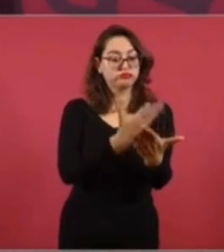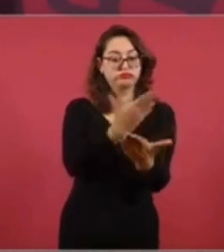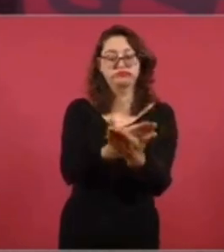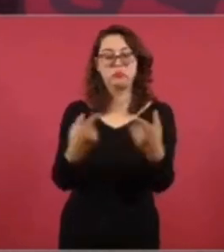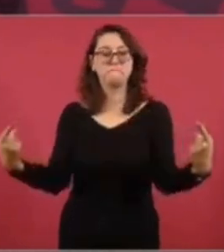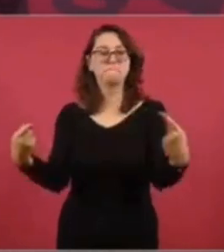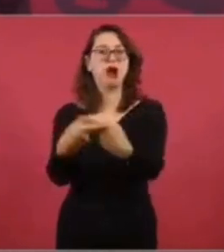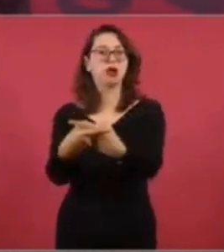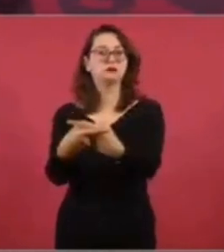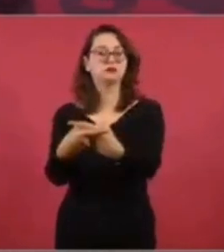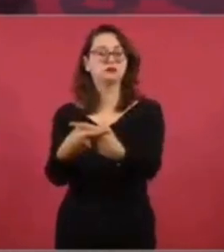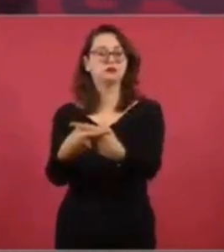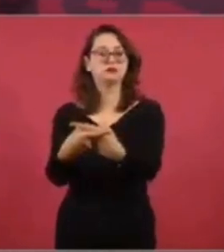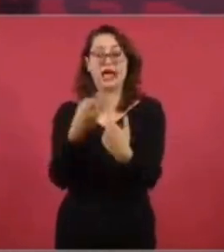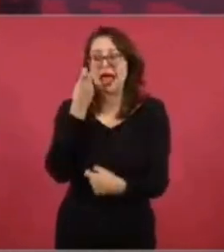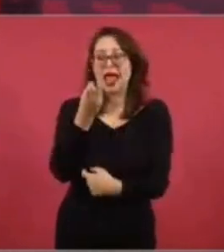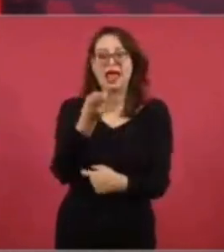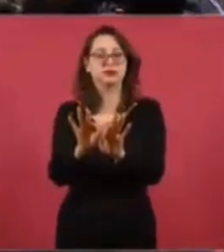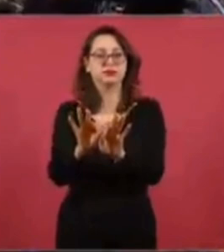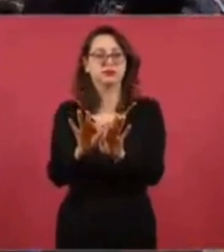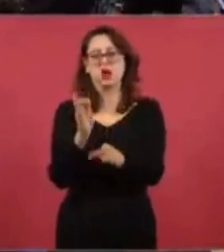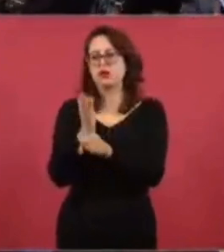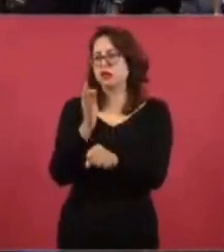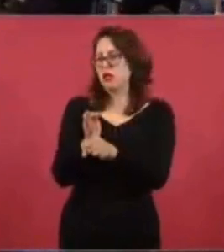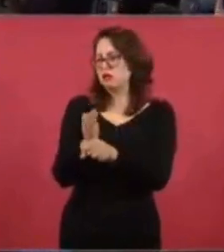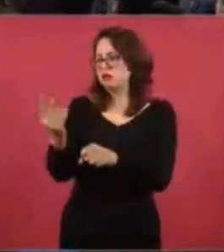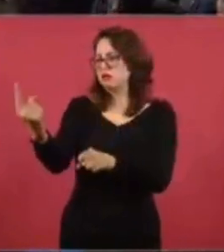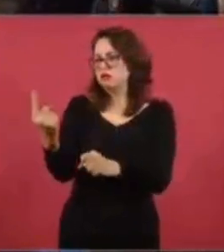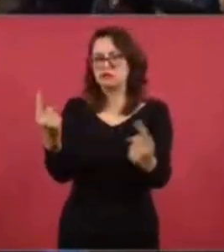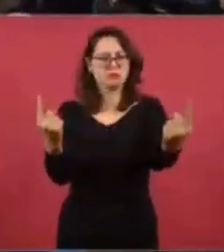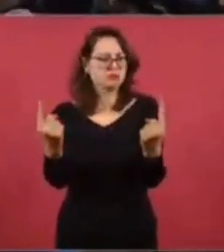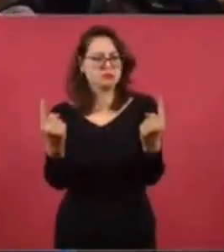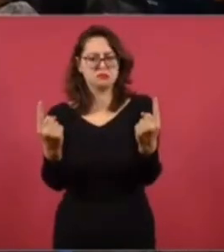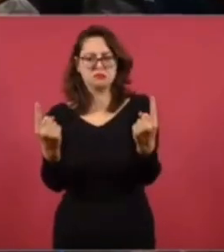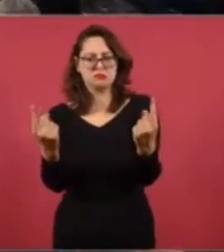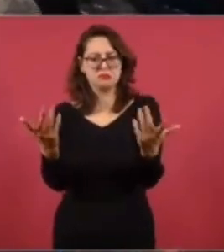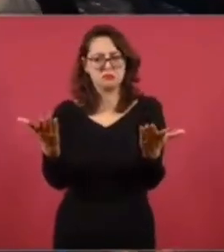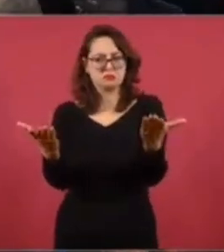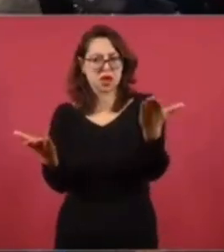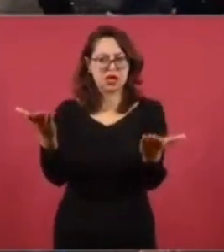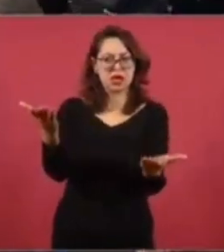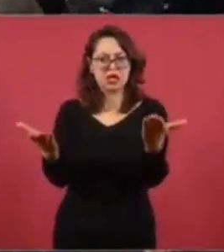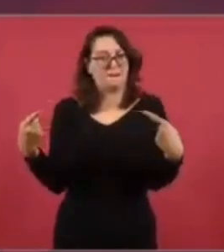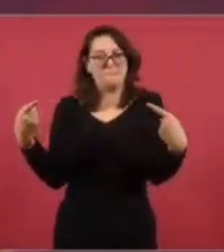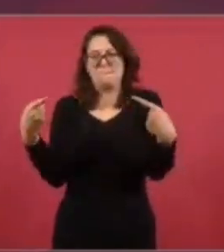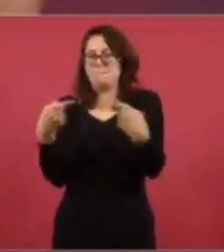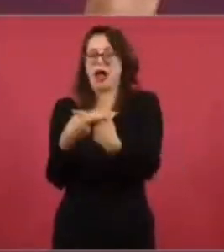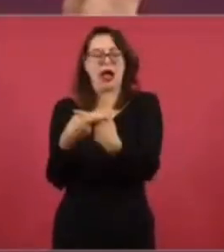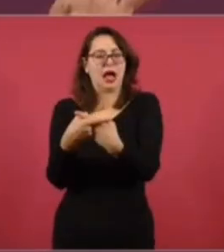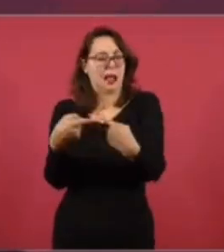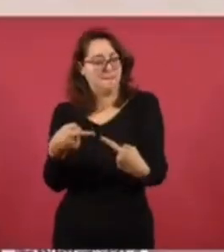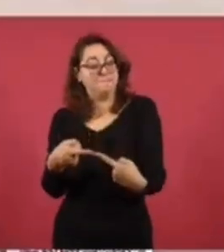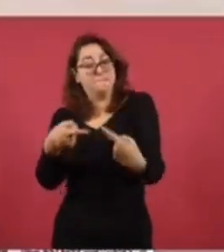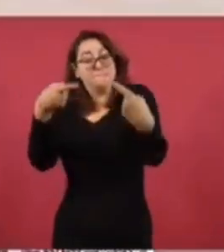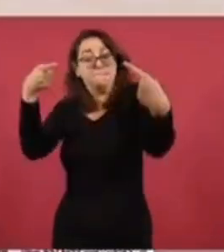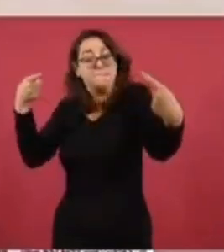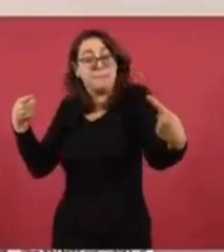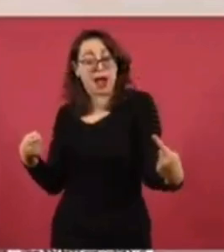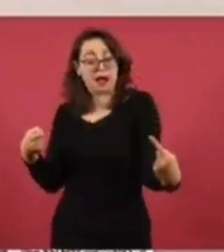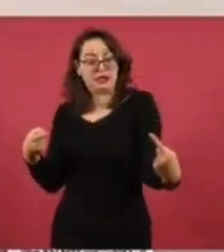No es una alternancia, no es gatopardismo. Eso es lo más importante.